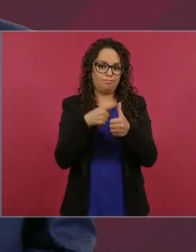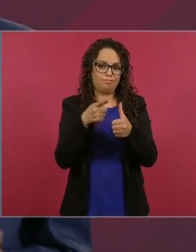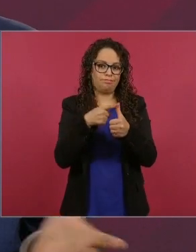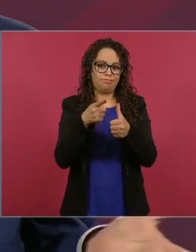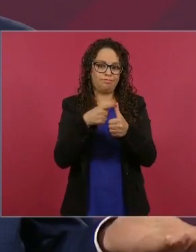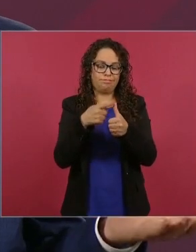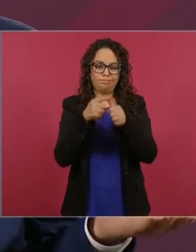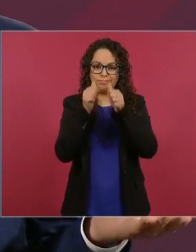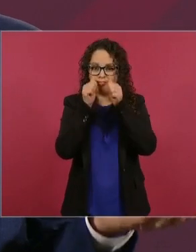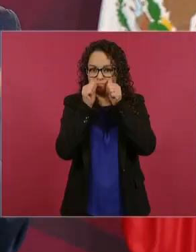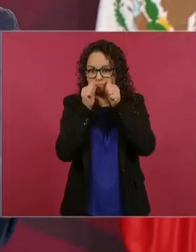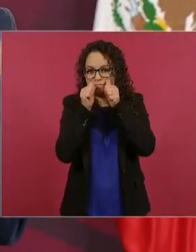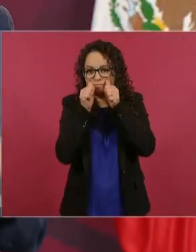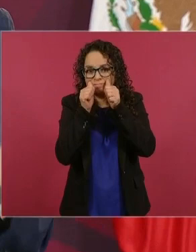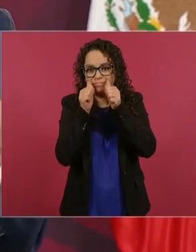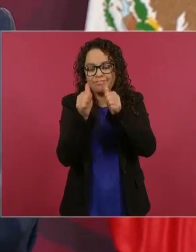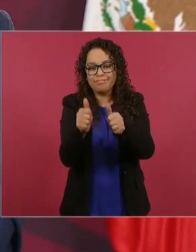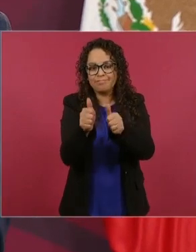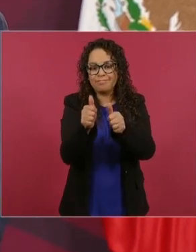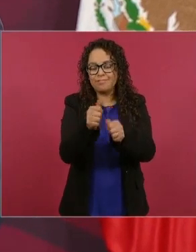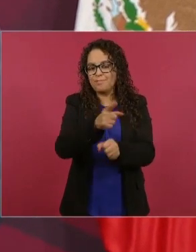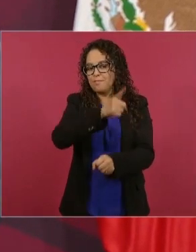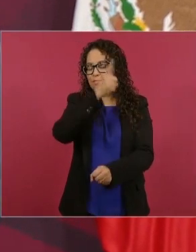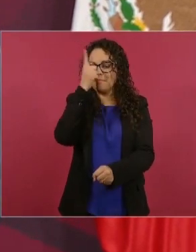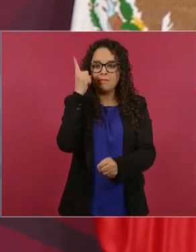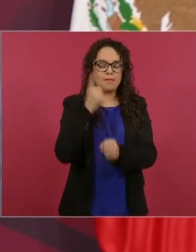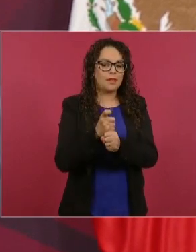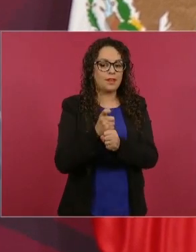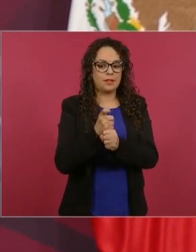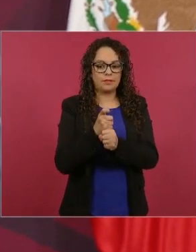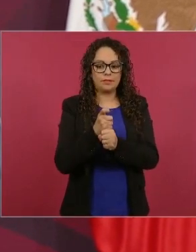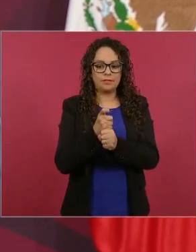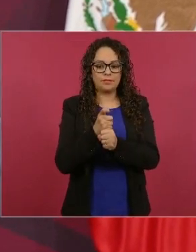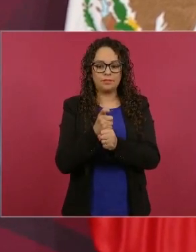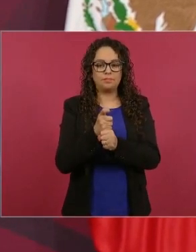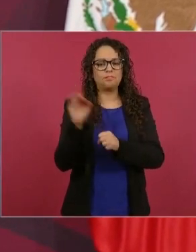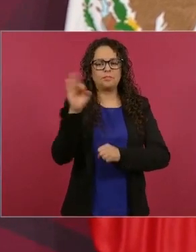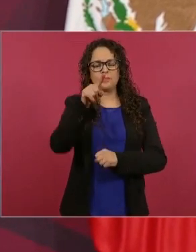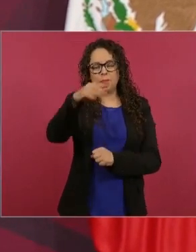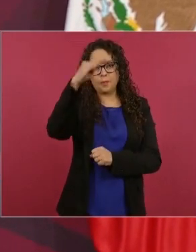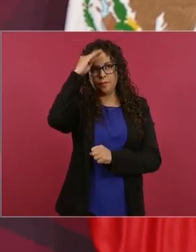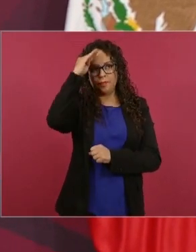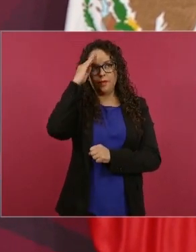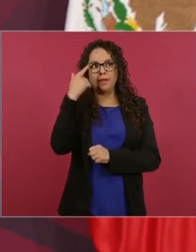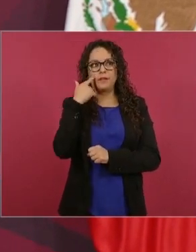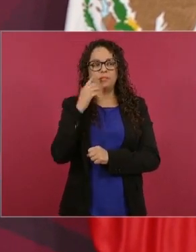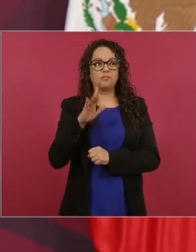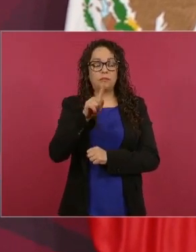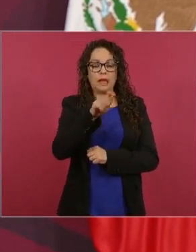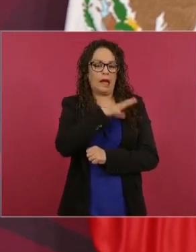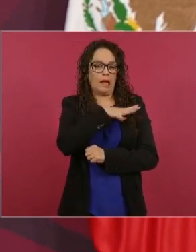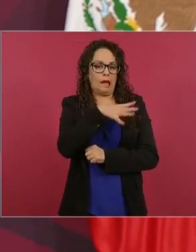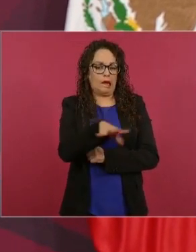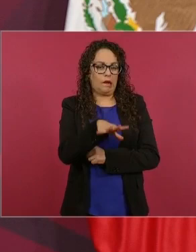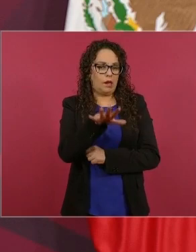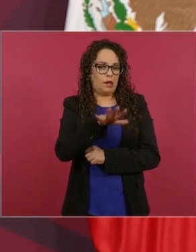si lo vemos en términos generales, los estados